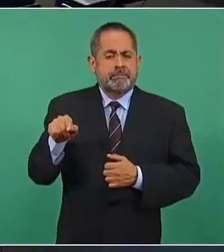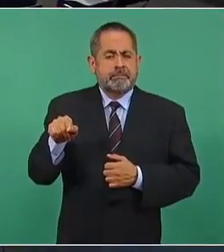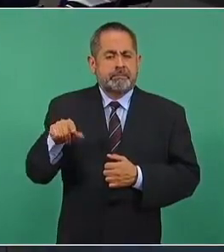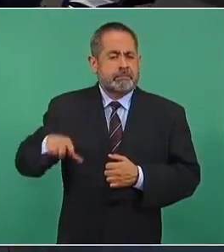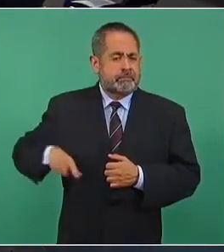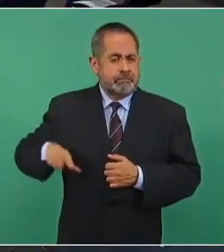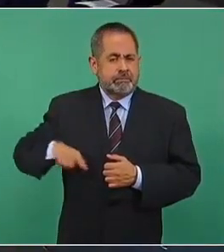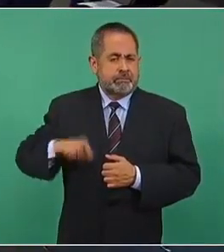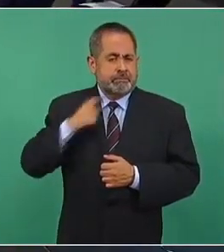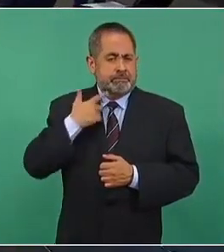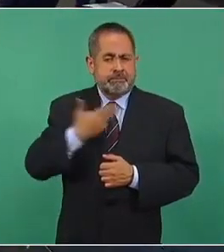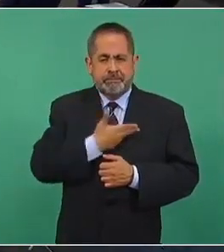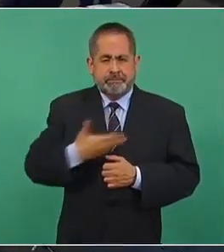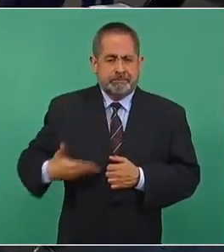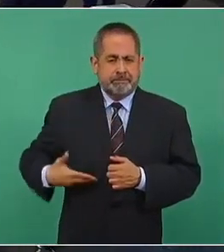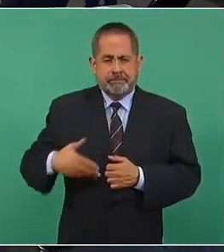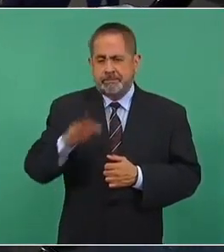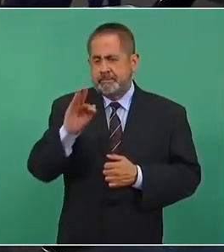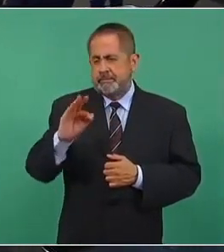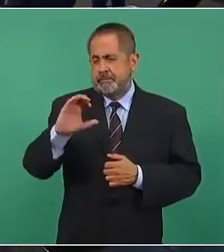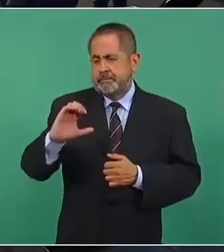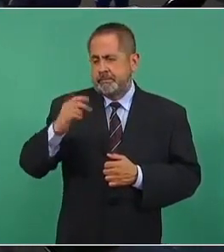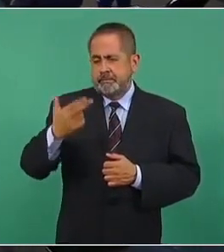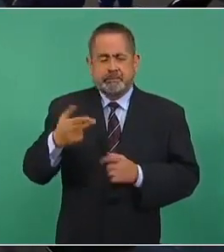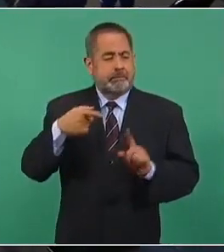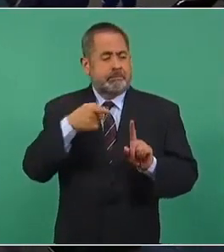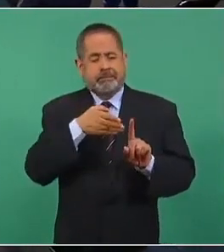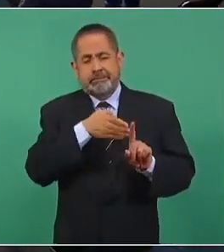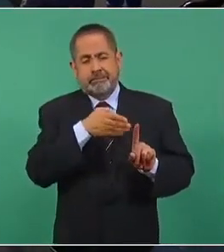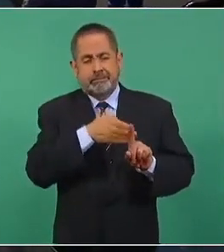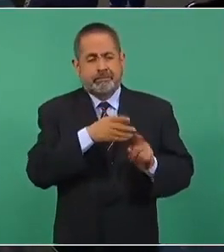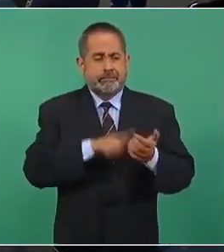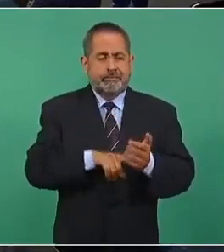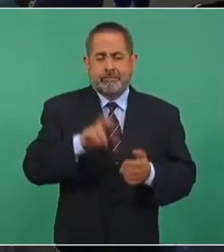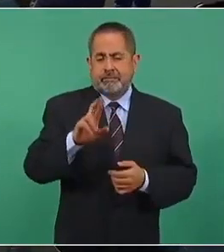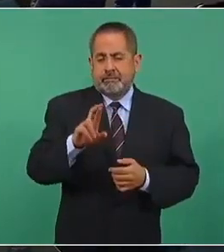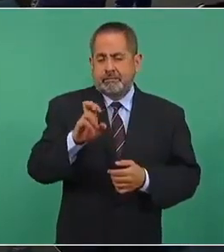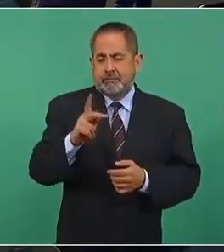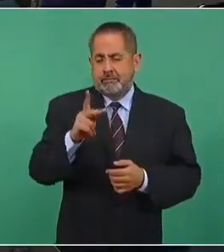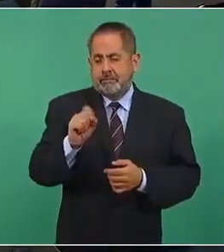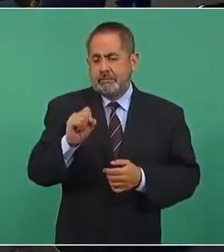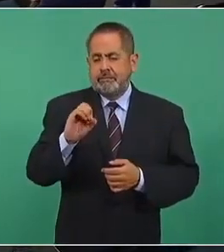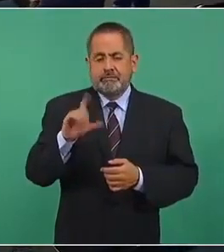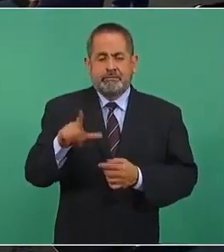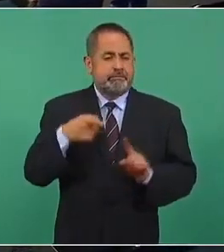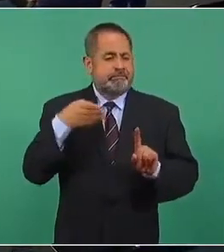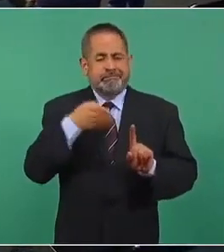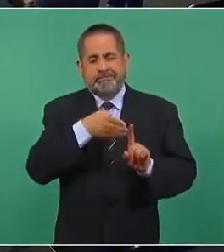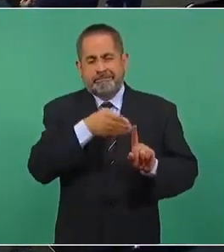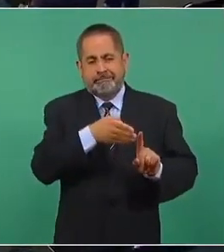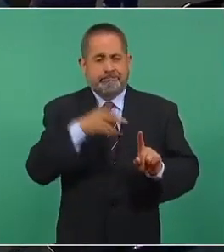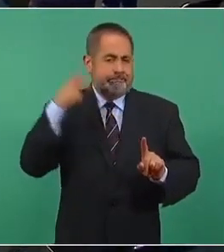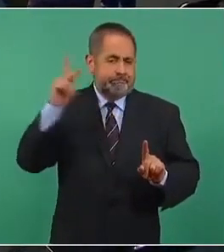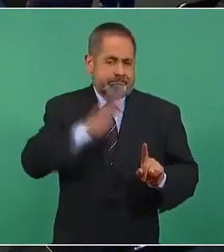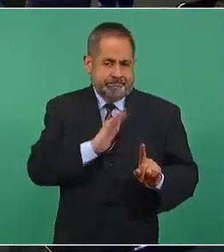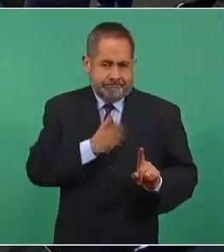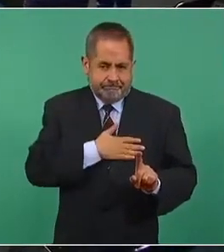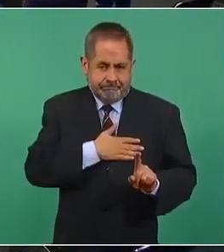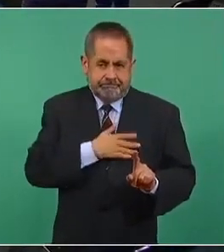gobierno de Felipe Calderón, Repsol, de España.